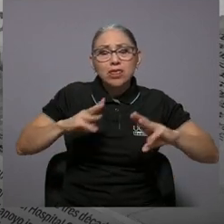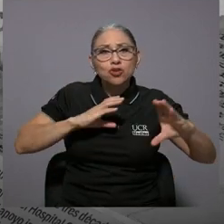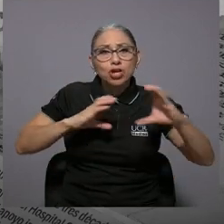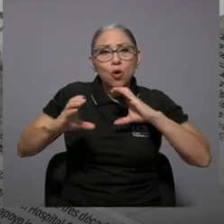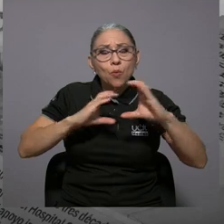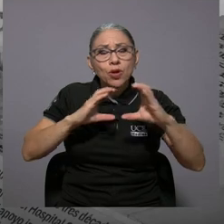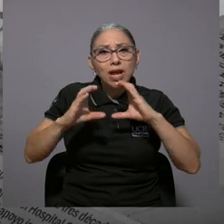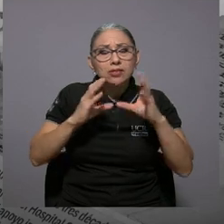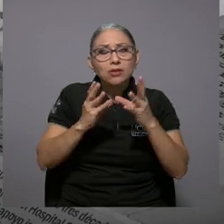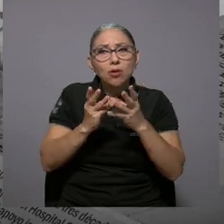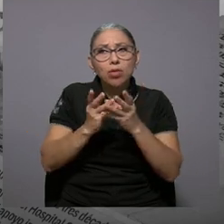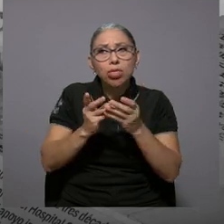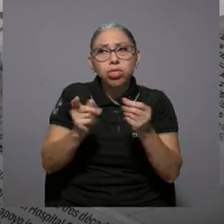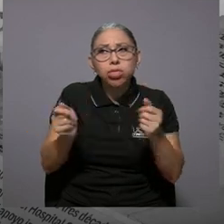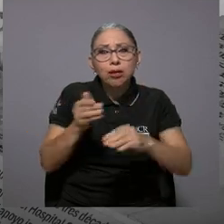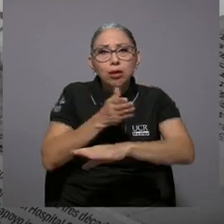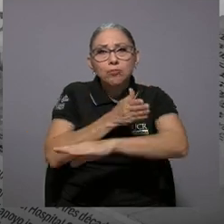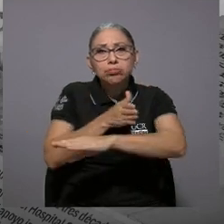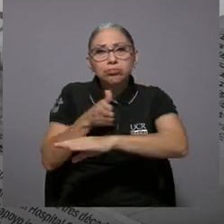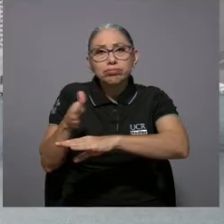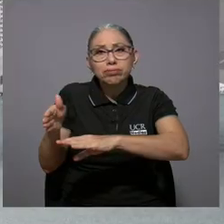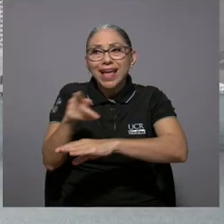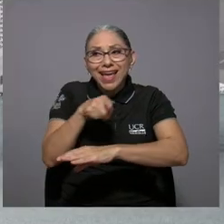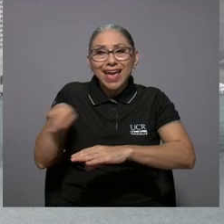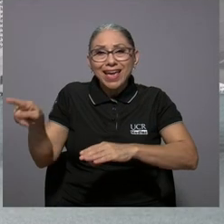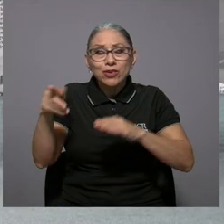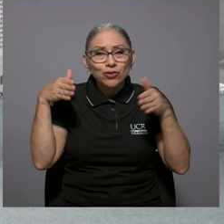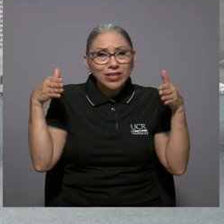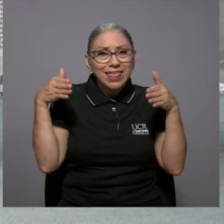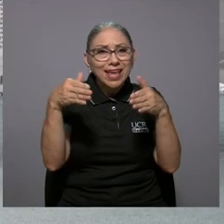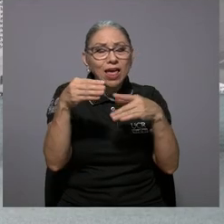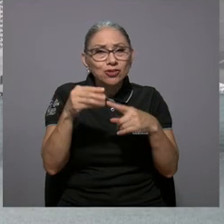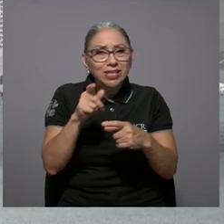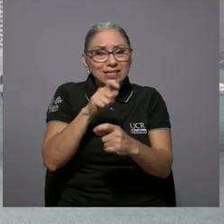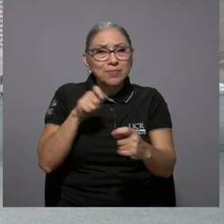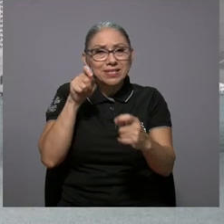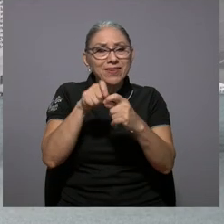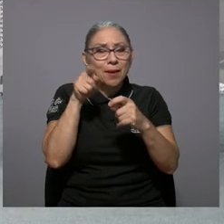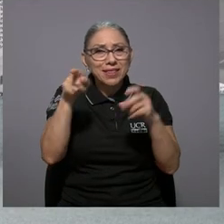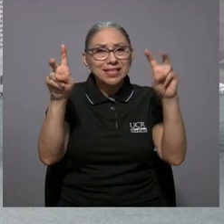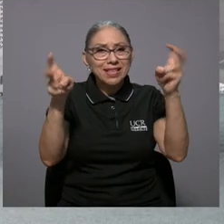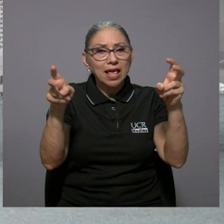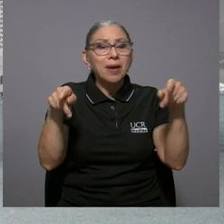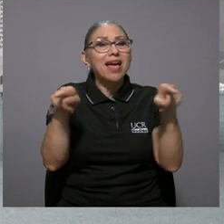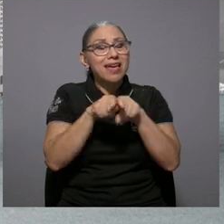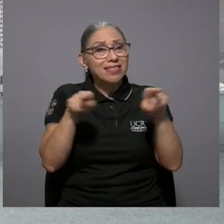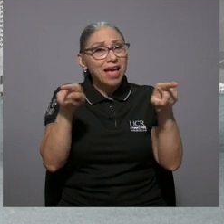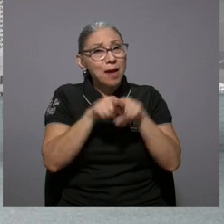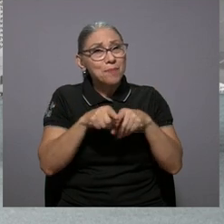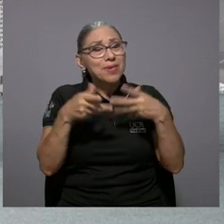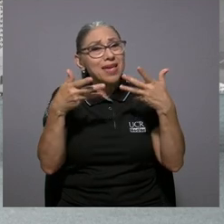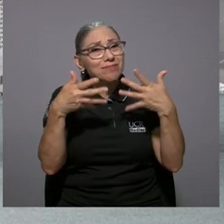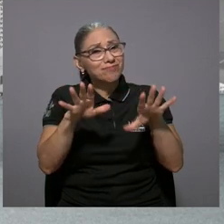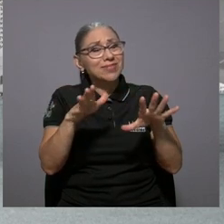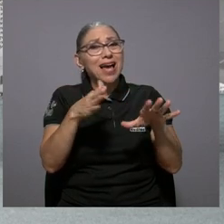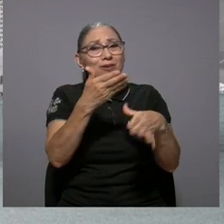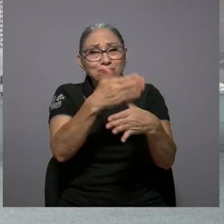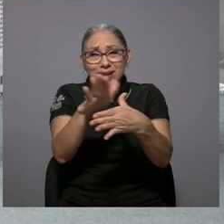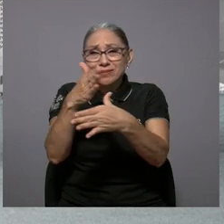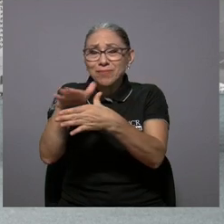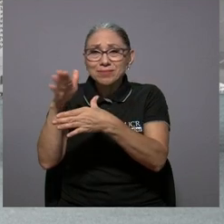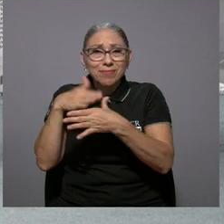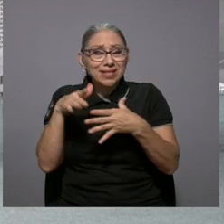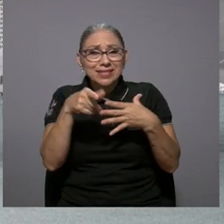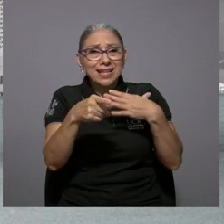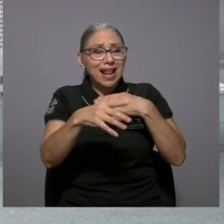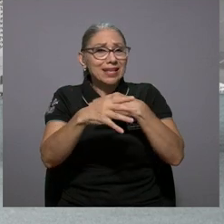veo la desaparición de medios de comunicación dedicados a específicamente a ese tema, inclusive